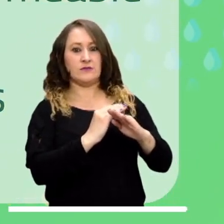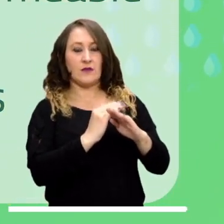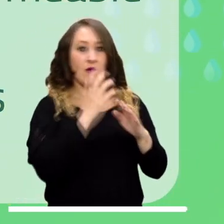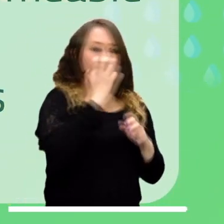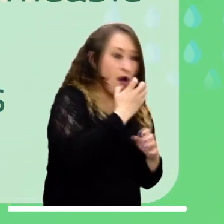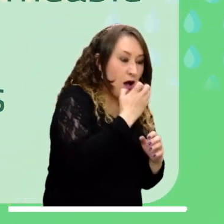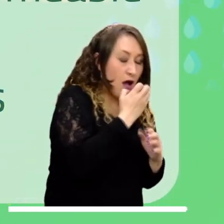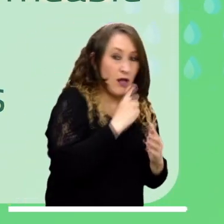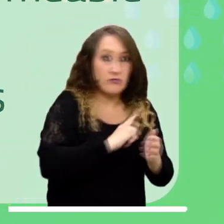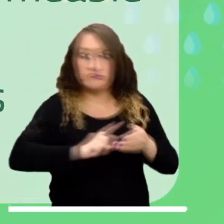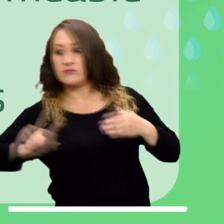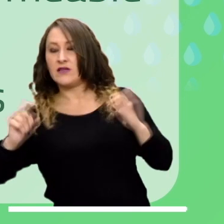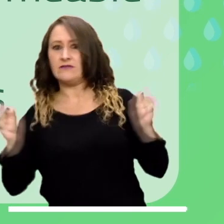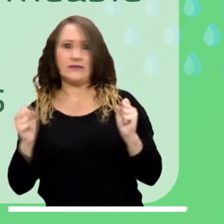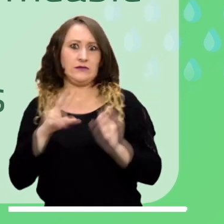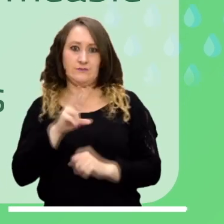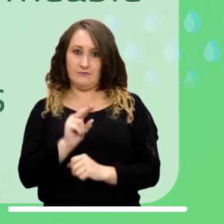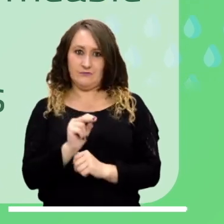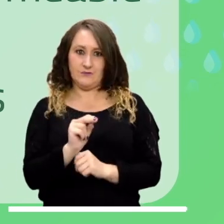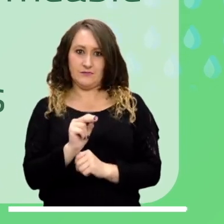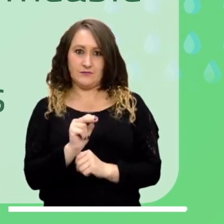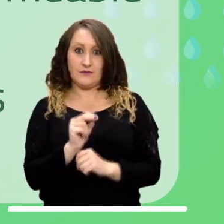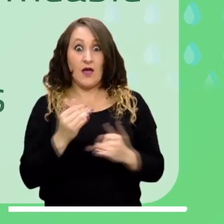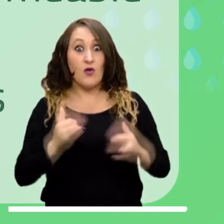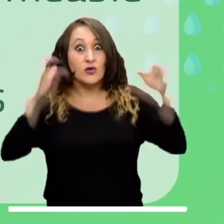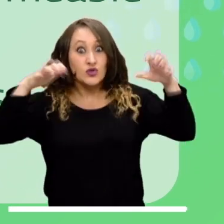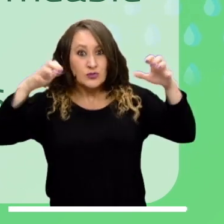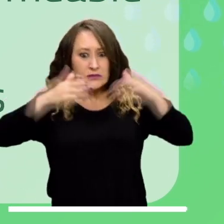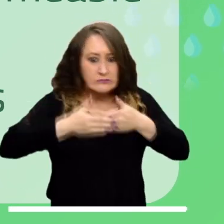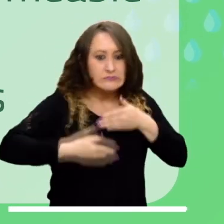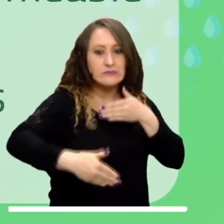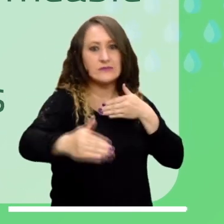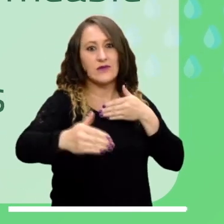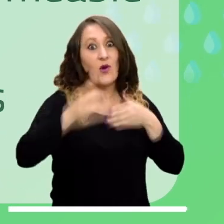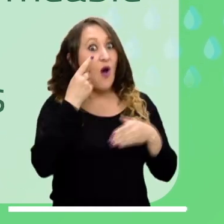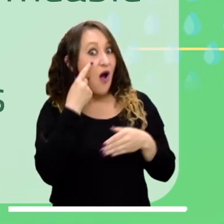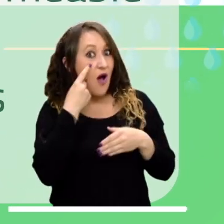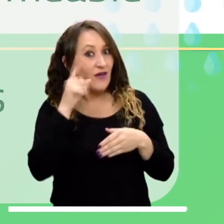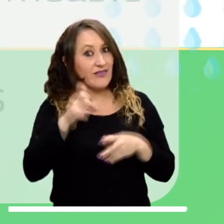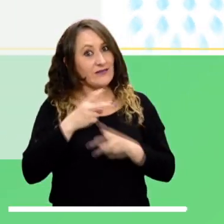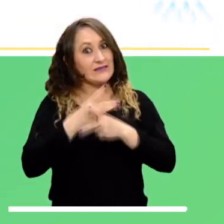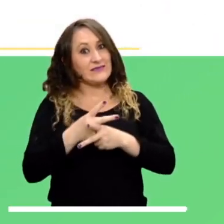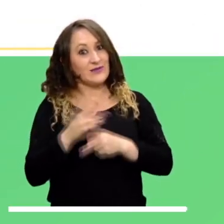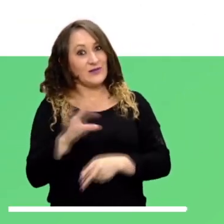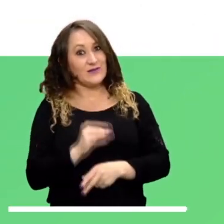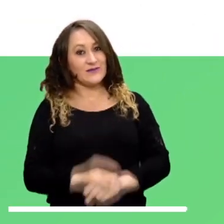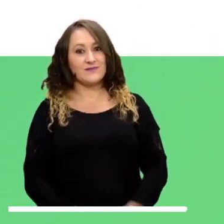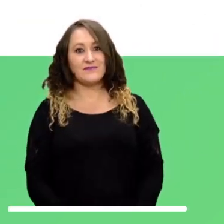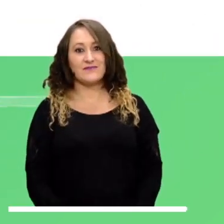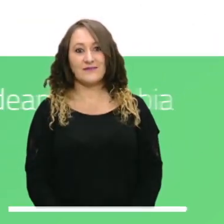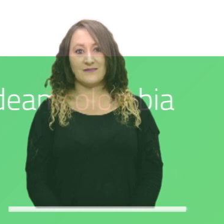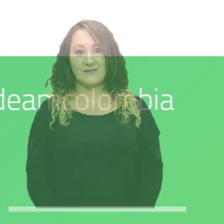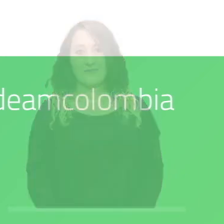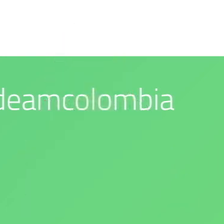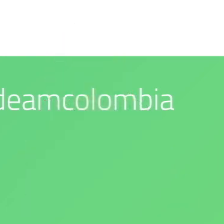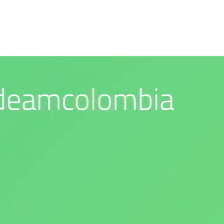exponga a cambios súbitos de temperatura. En esta temporada de lluvias, todos debemos estar preparados.